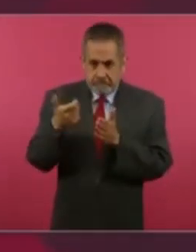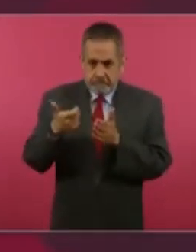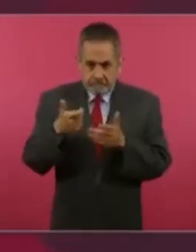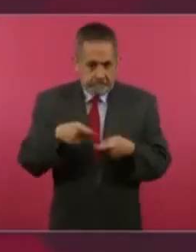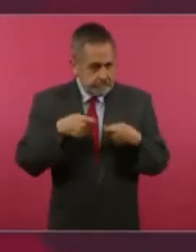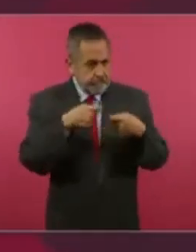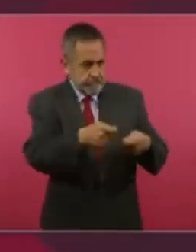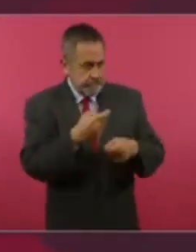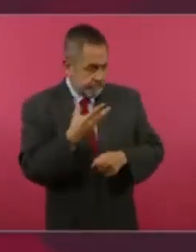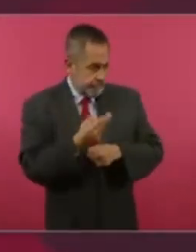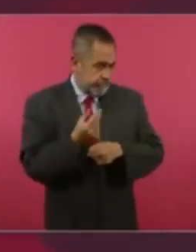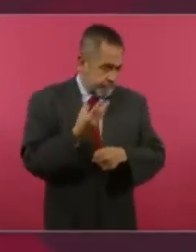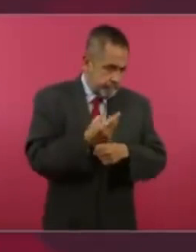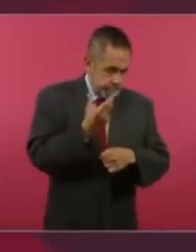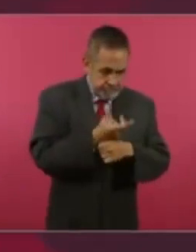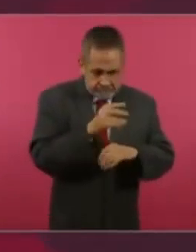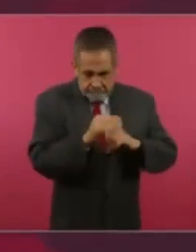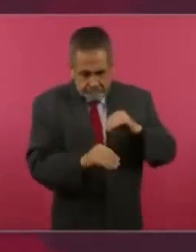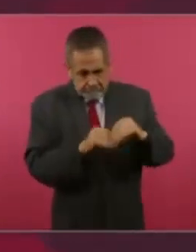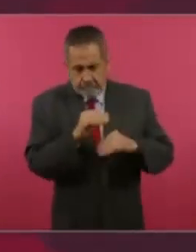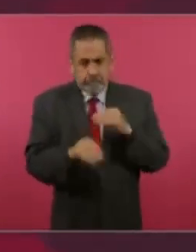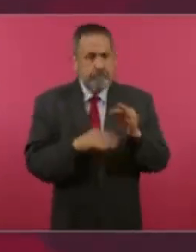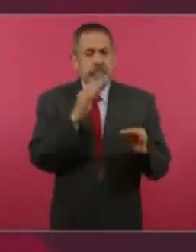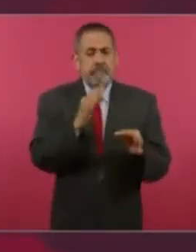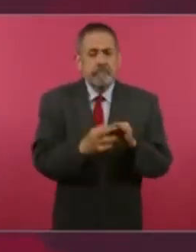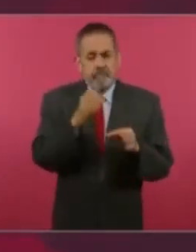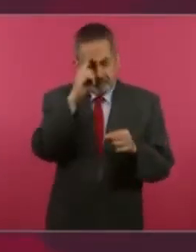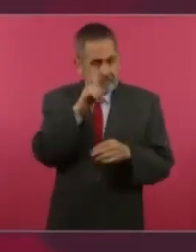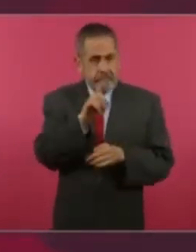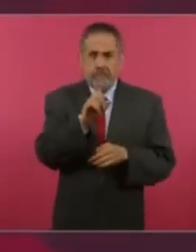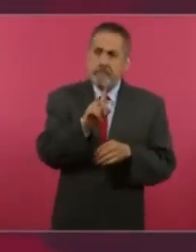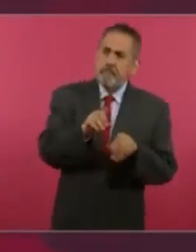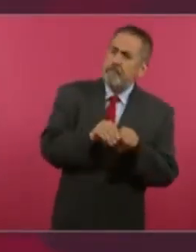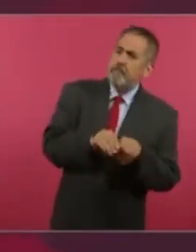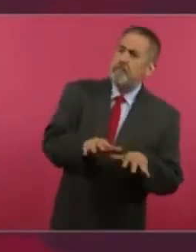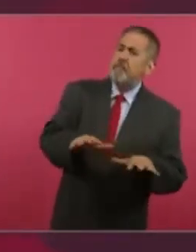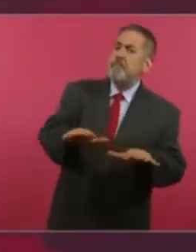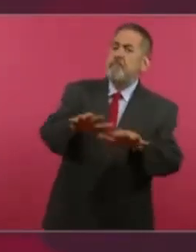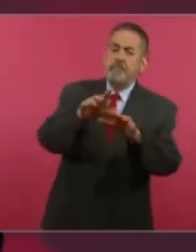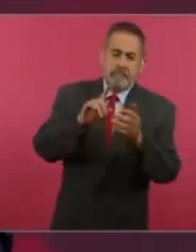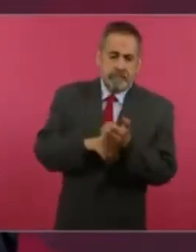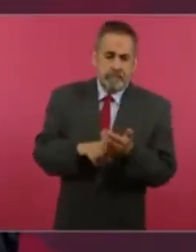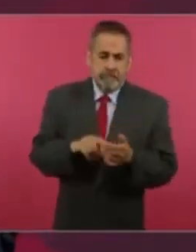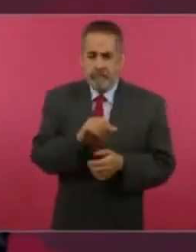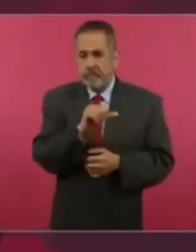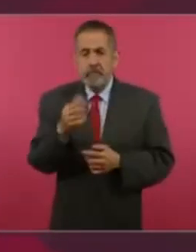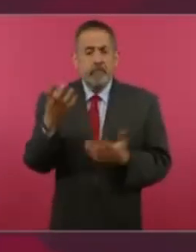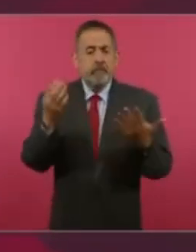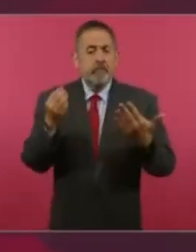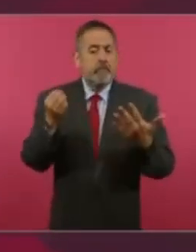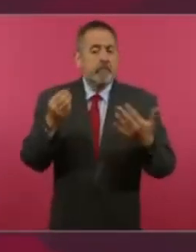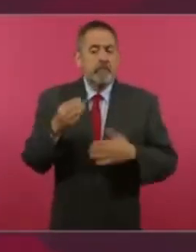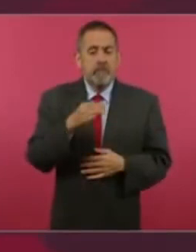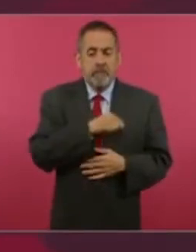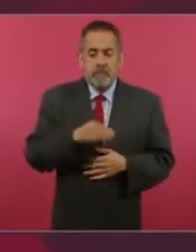llevar agua a nueve municipios